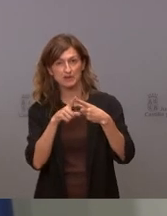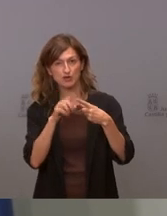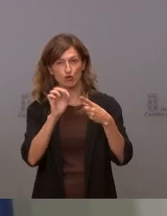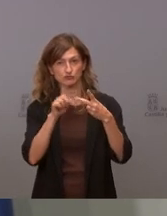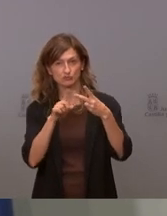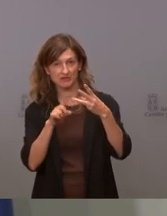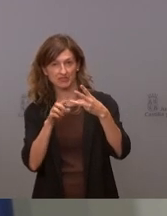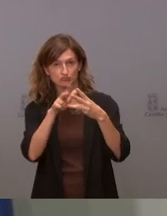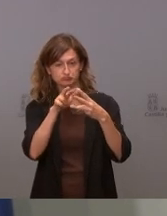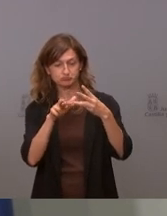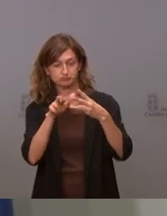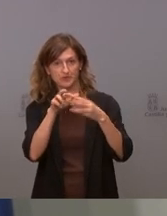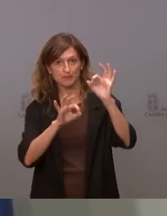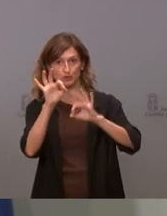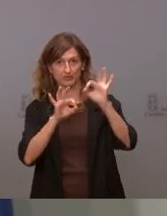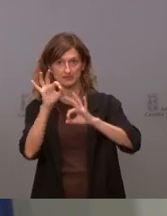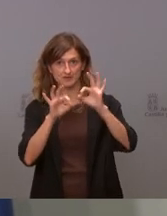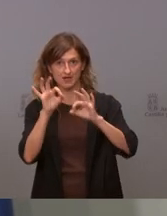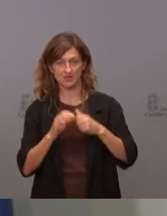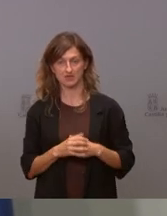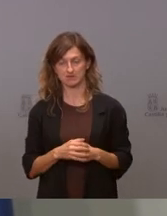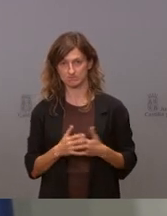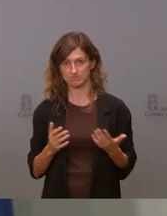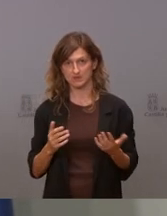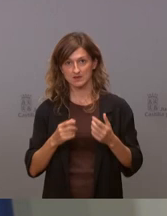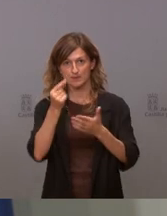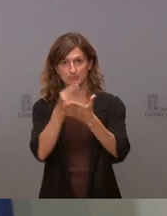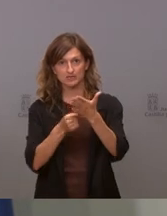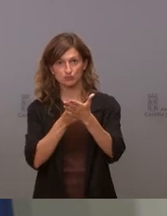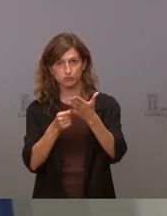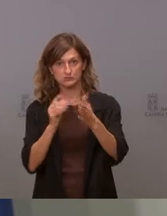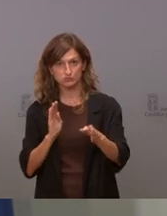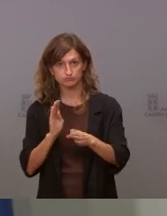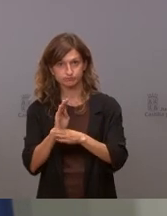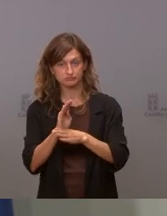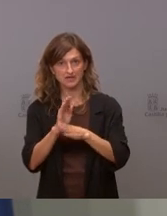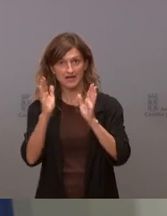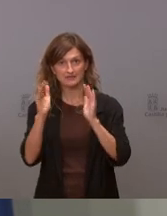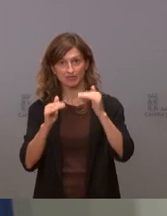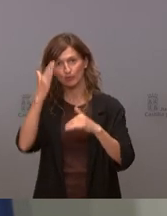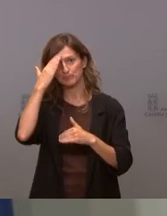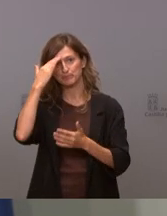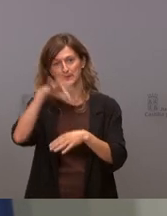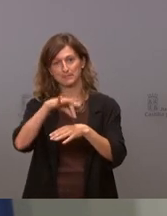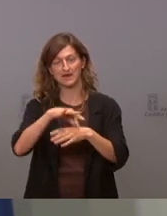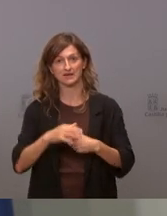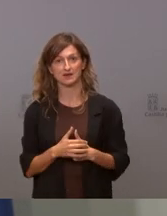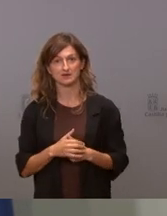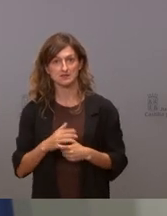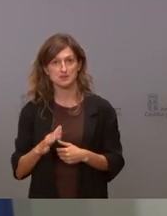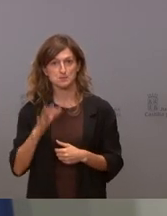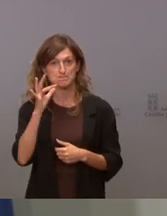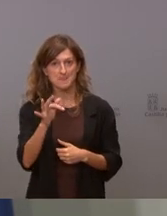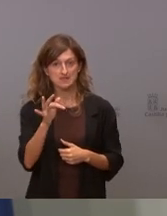terceros, máximo, en porcentaje de presupuesto destinado a atención primaria. Pero es que además vamos a ir a más,